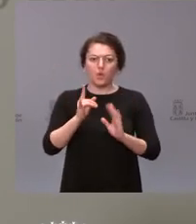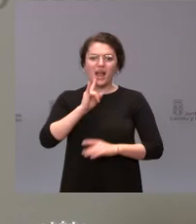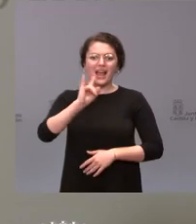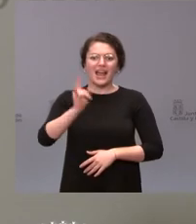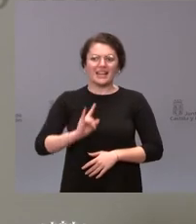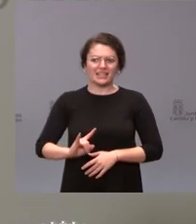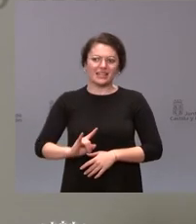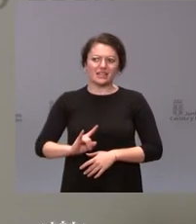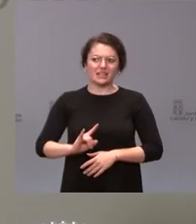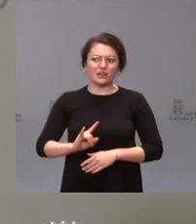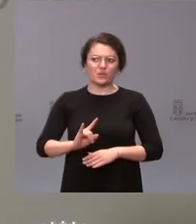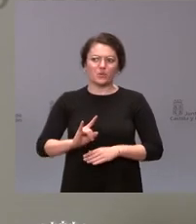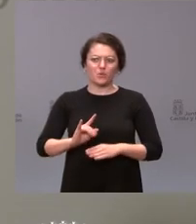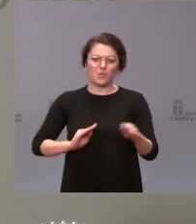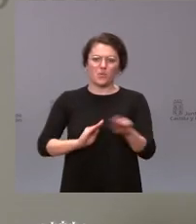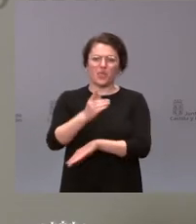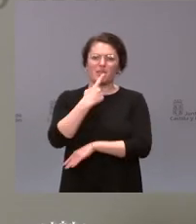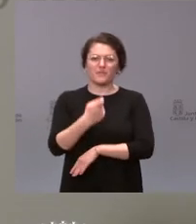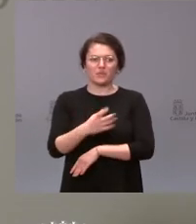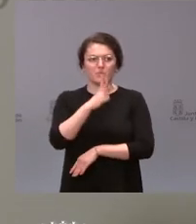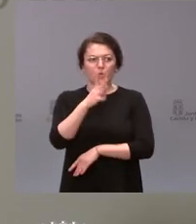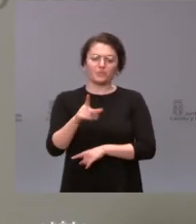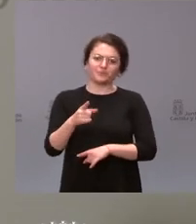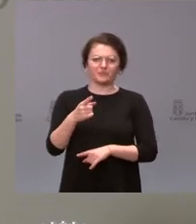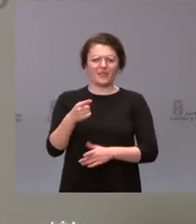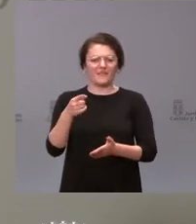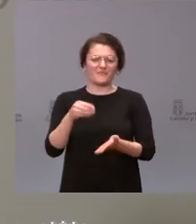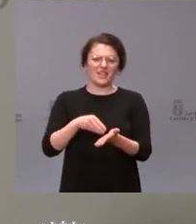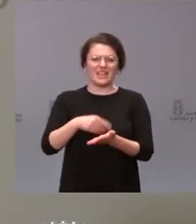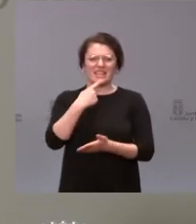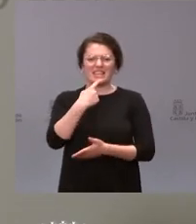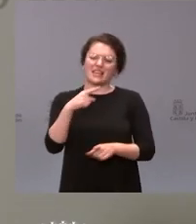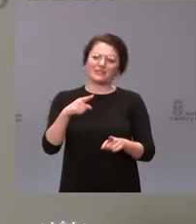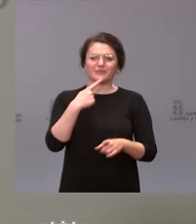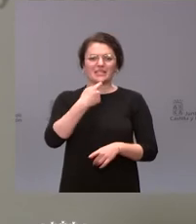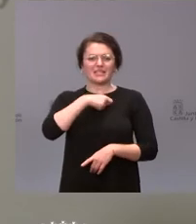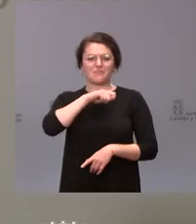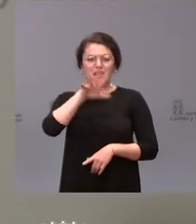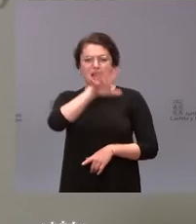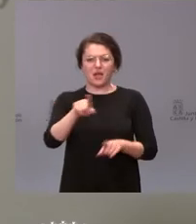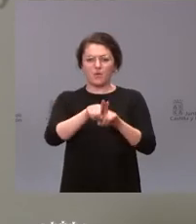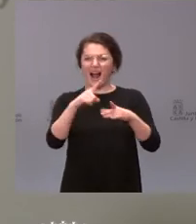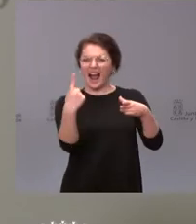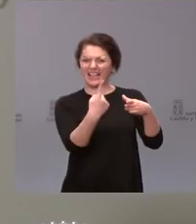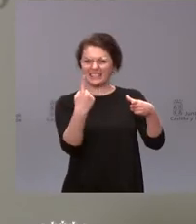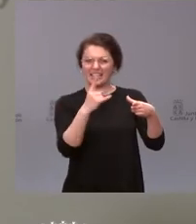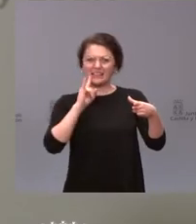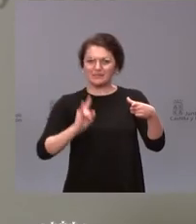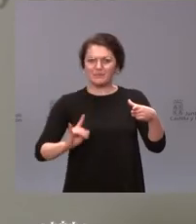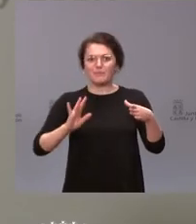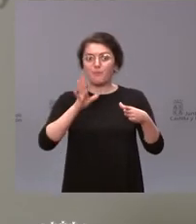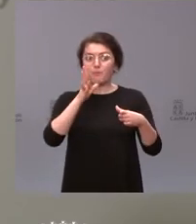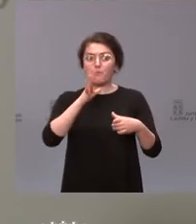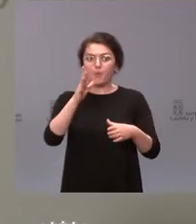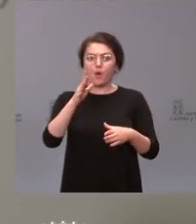donde se habla muchas veces de que España es una isla energética, pero estamos renunciando a algunas de las energías que se venían produciendo en nuestra comunidad autónoma. Nosotros reafirmamos